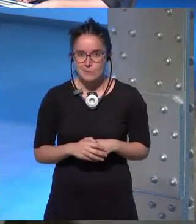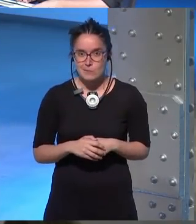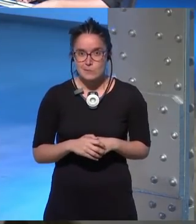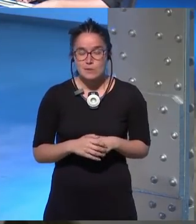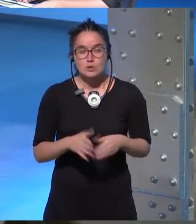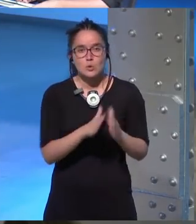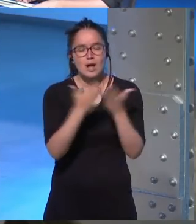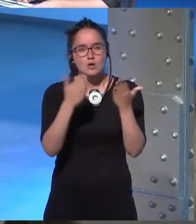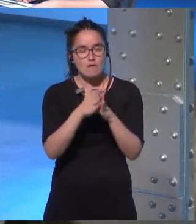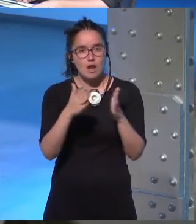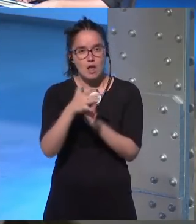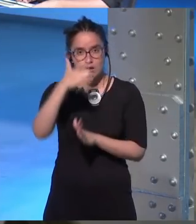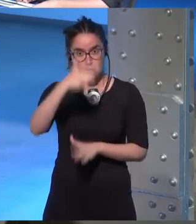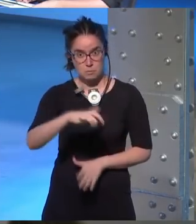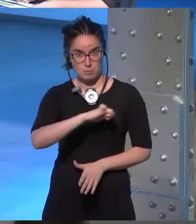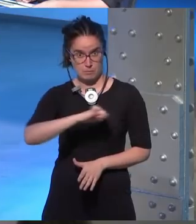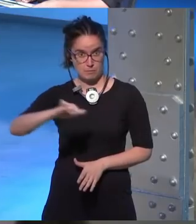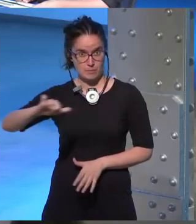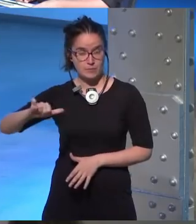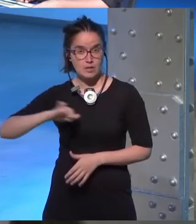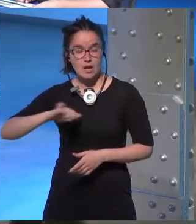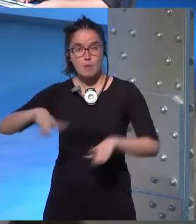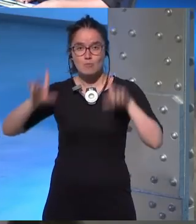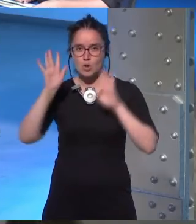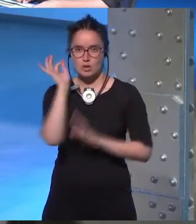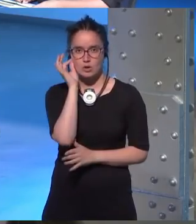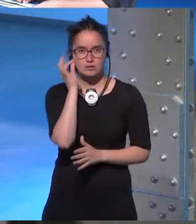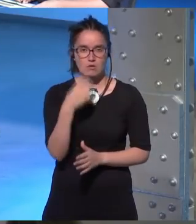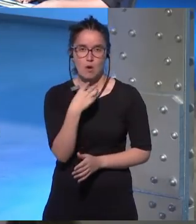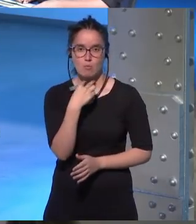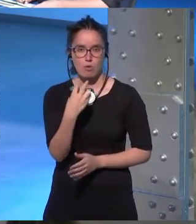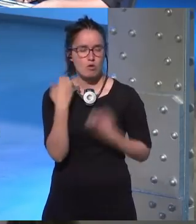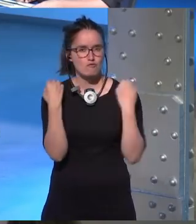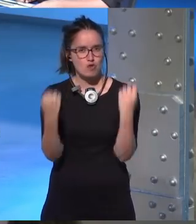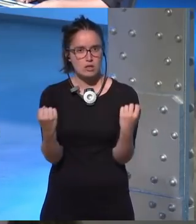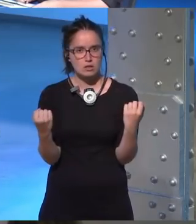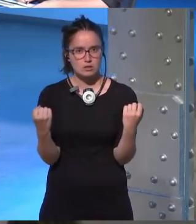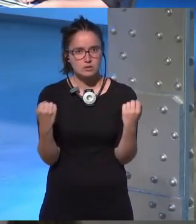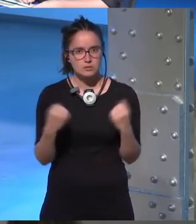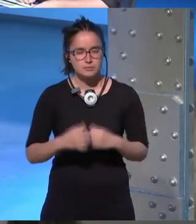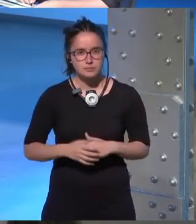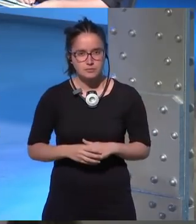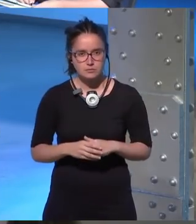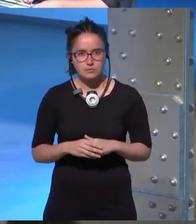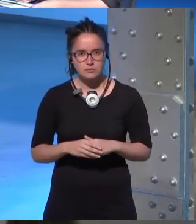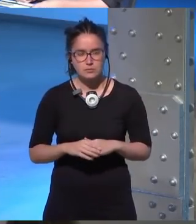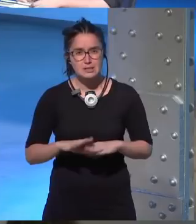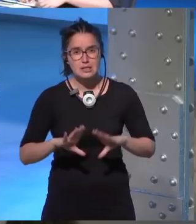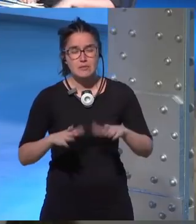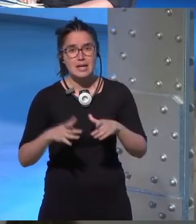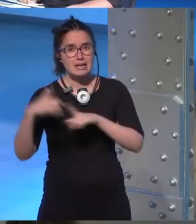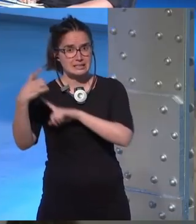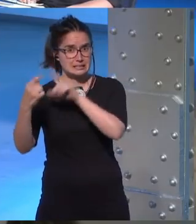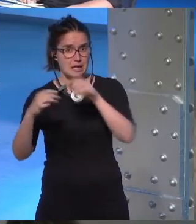es una novela narrada en primera persona y la protagonista tiene una voz muy potente estaba muy